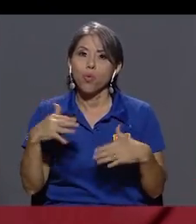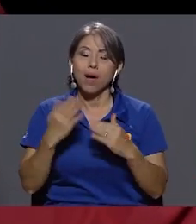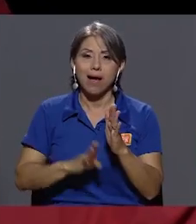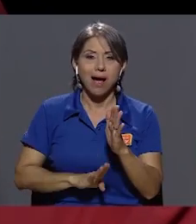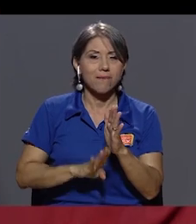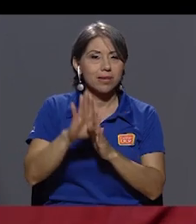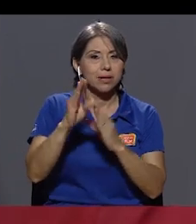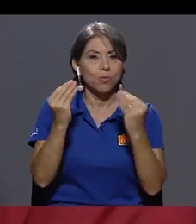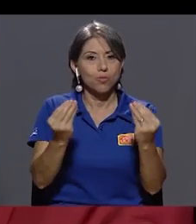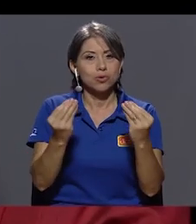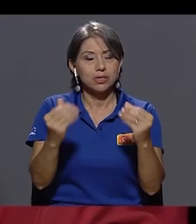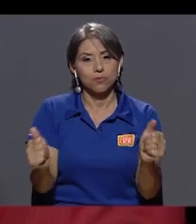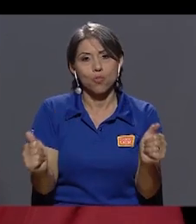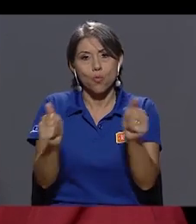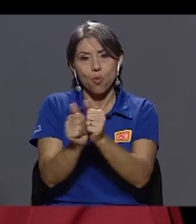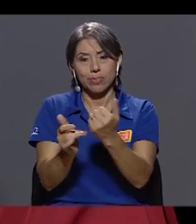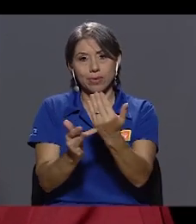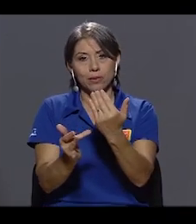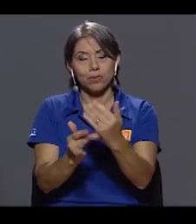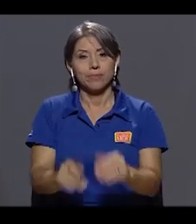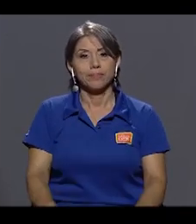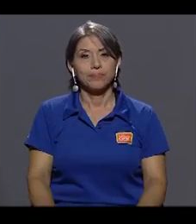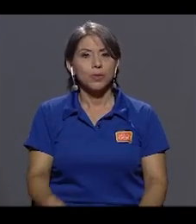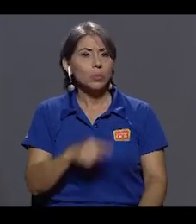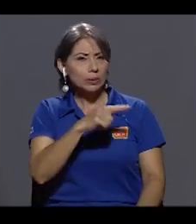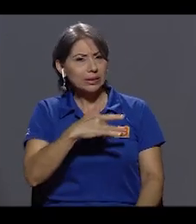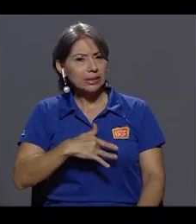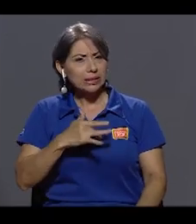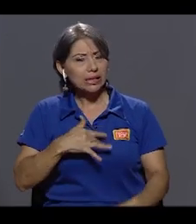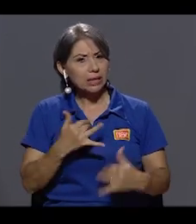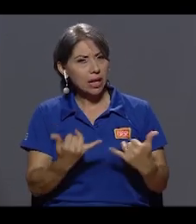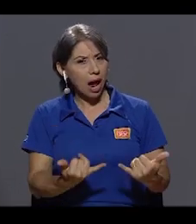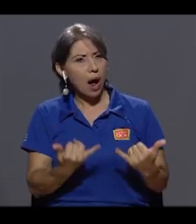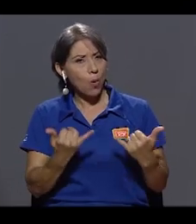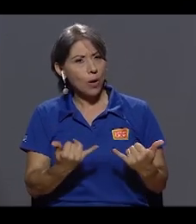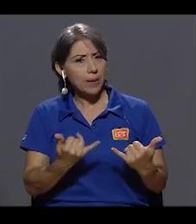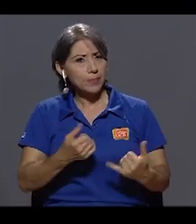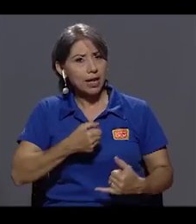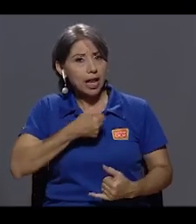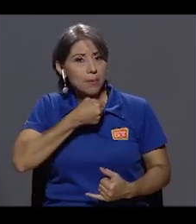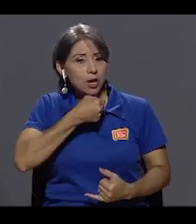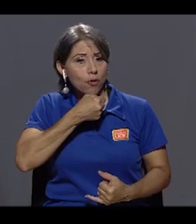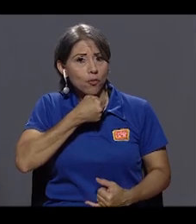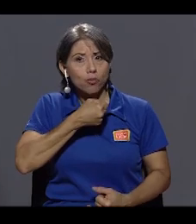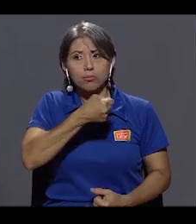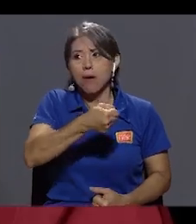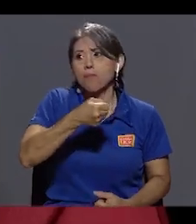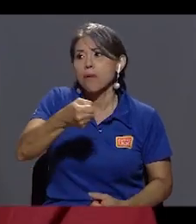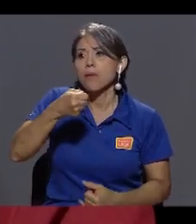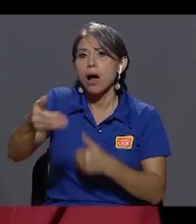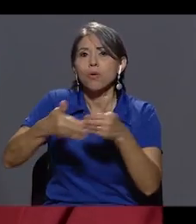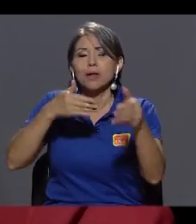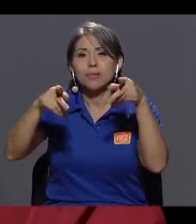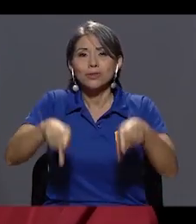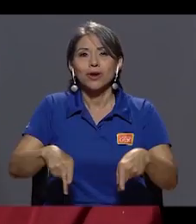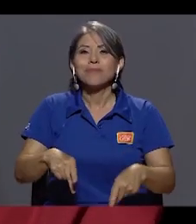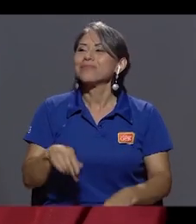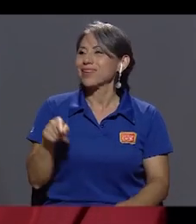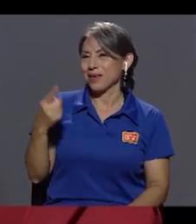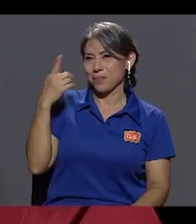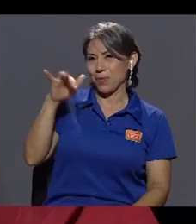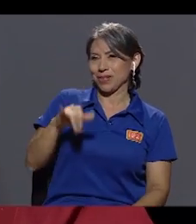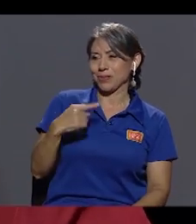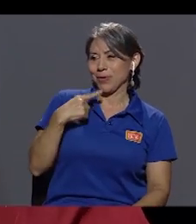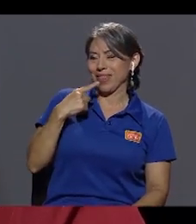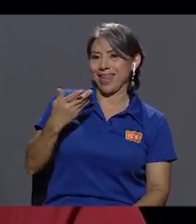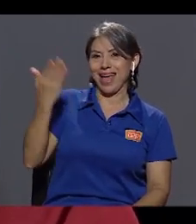muchísimo de la mano con la tecnología también. ¿No siente que ahora el micrófono se le abre a cualquiera, don Norval? De ahí justamente venía el comentario